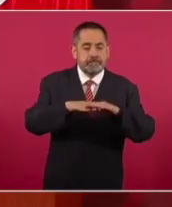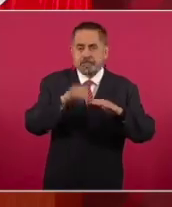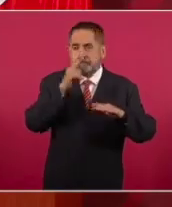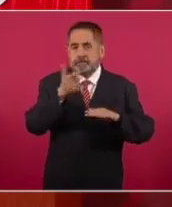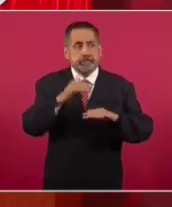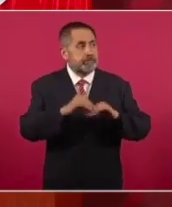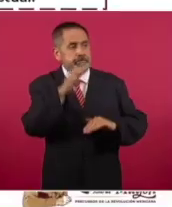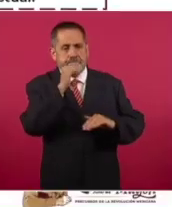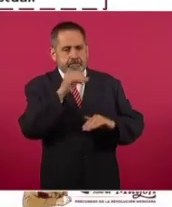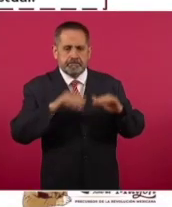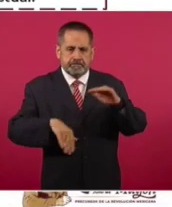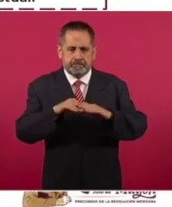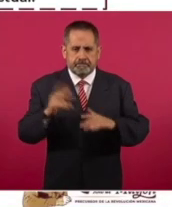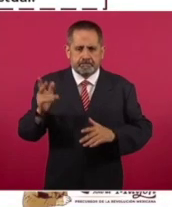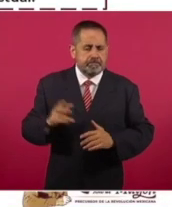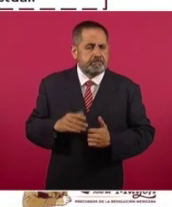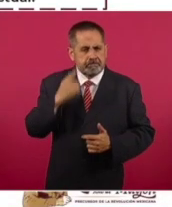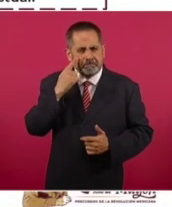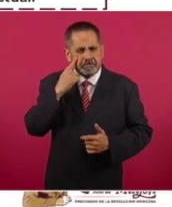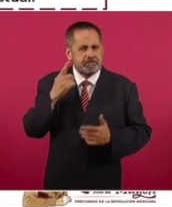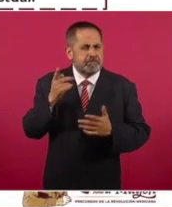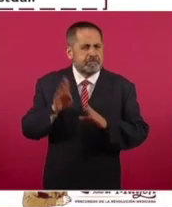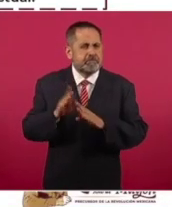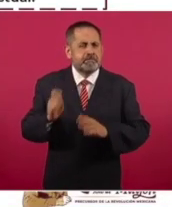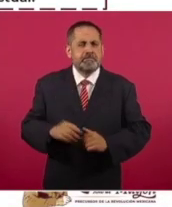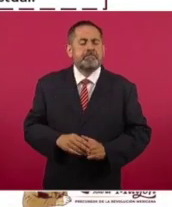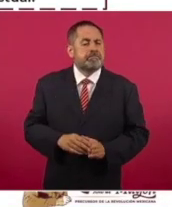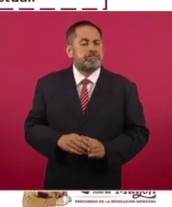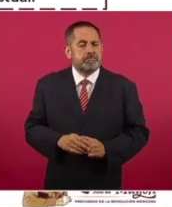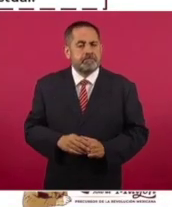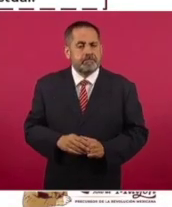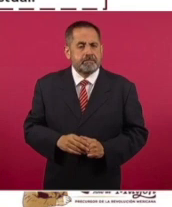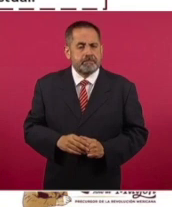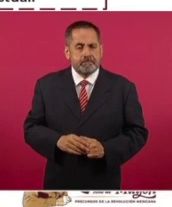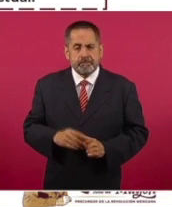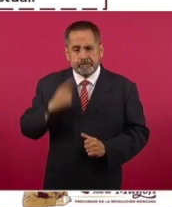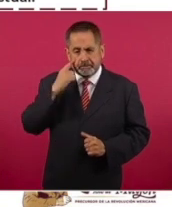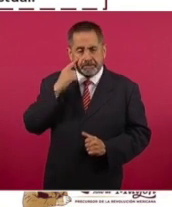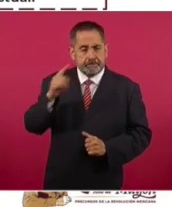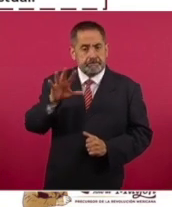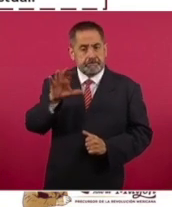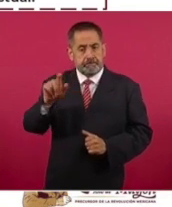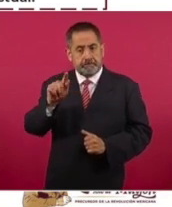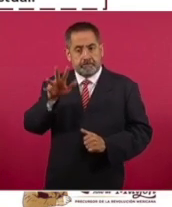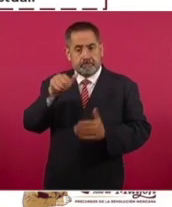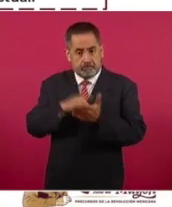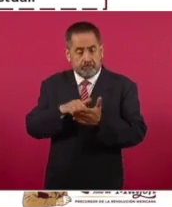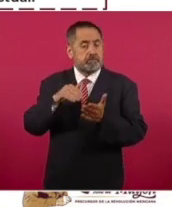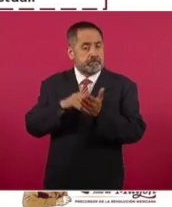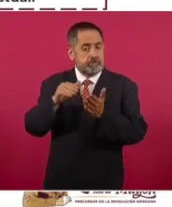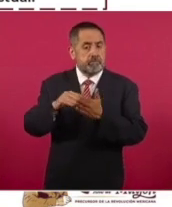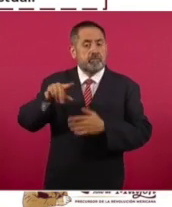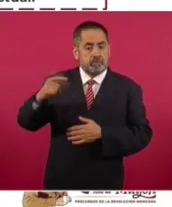de inflación, pero aquí se describe un costo de 574 mil millones de pesos